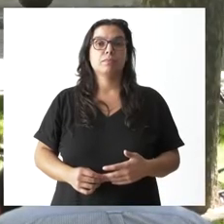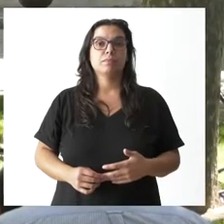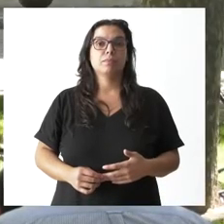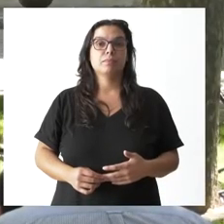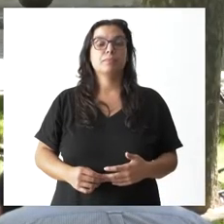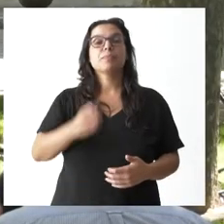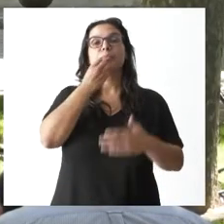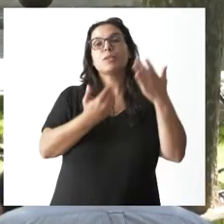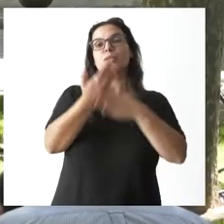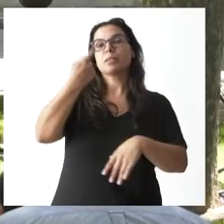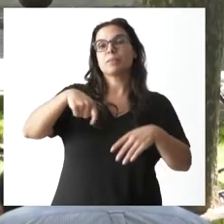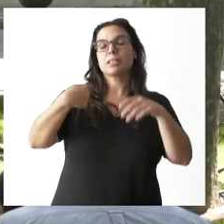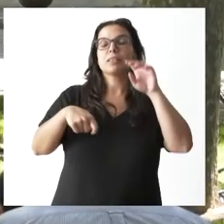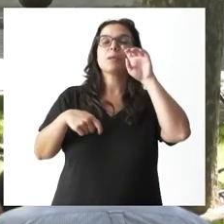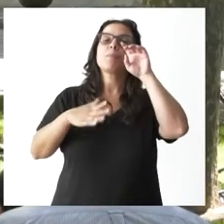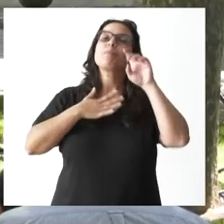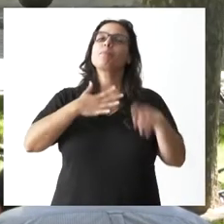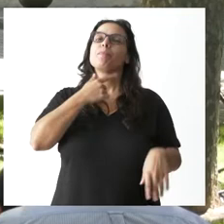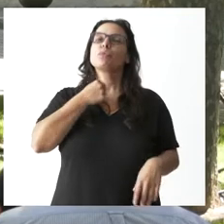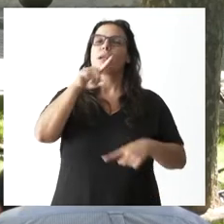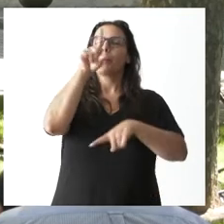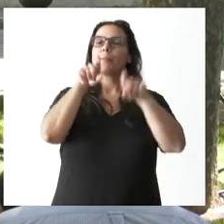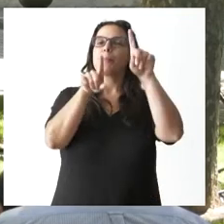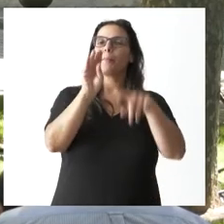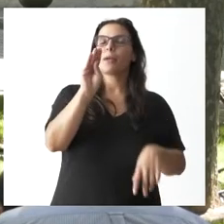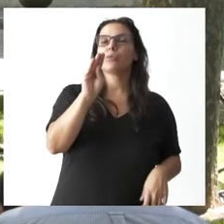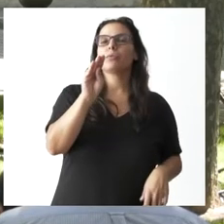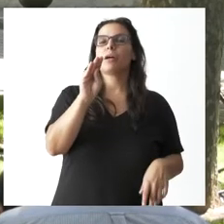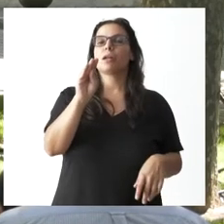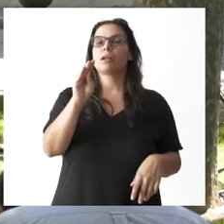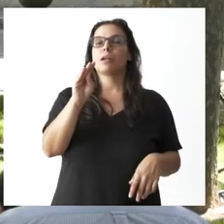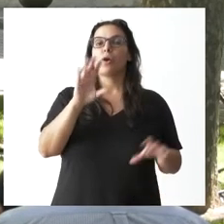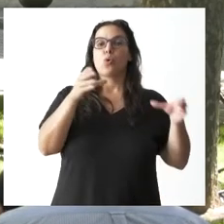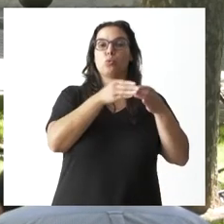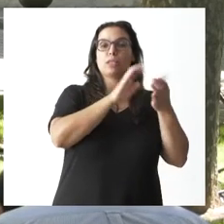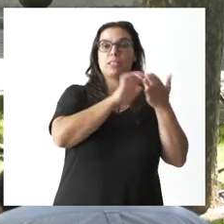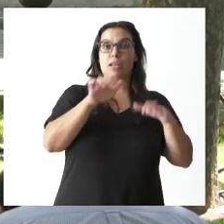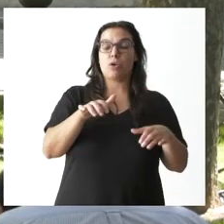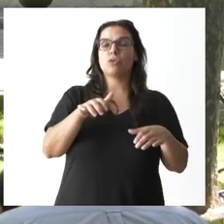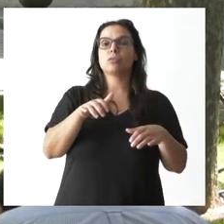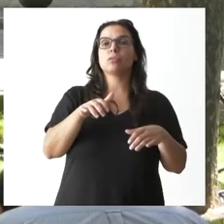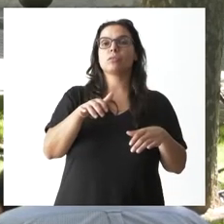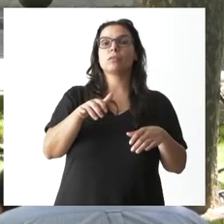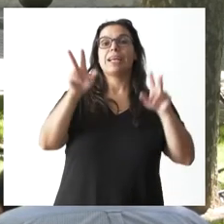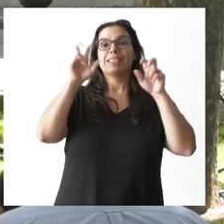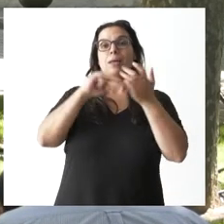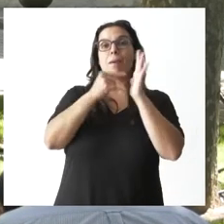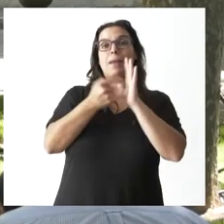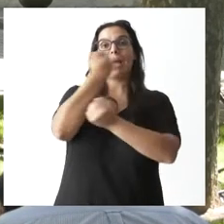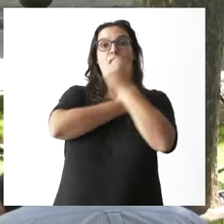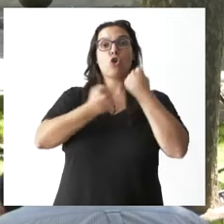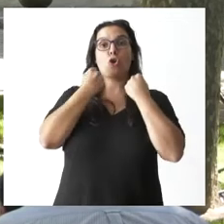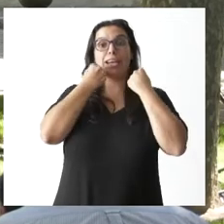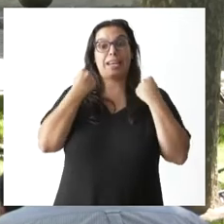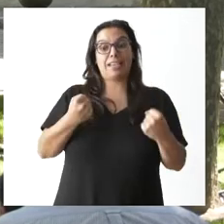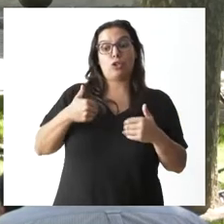Buenos días, presidente. Me gustaría preguntarle qué propuestas va a llevar la Junta de Castilla y León sobre el plan de ahorro energético a la